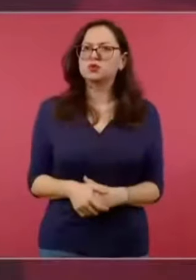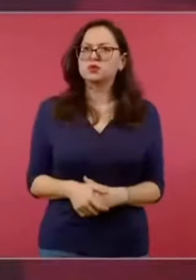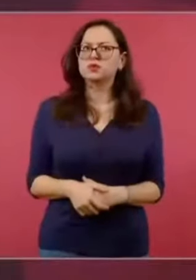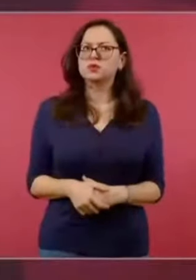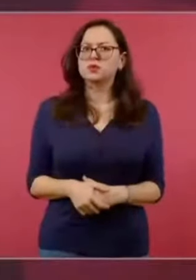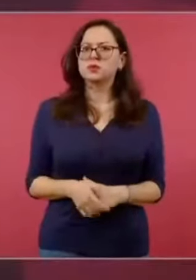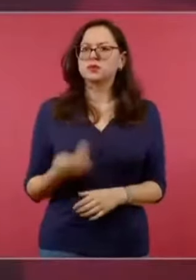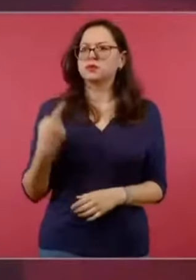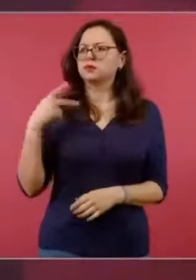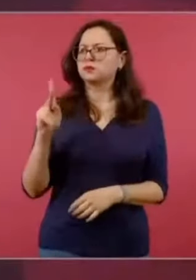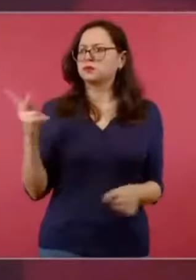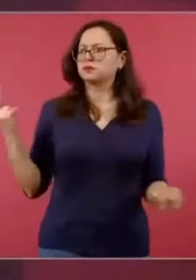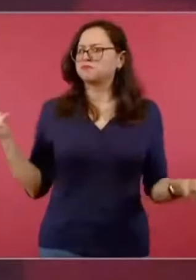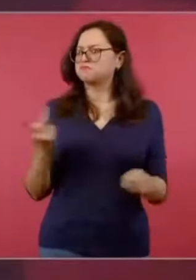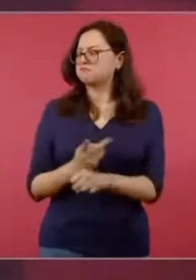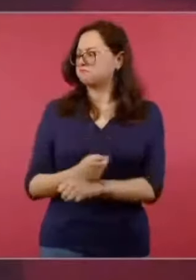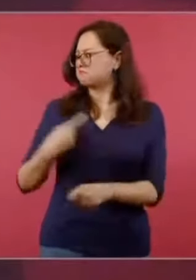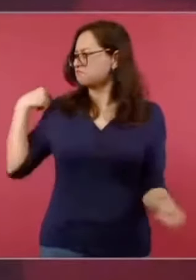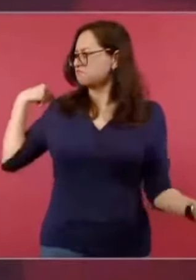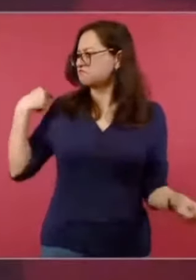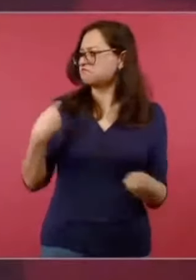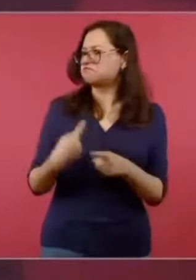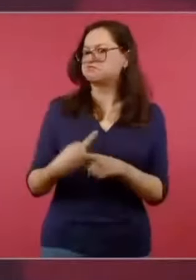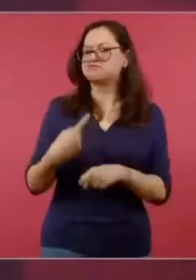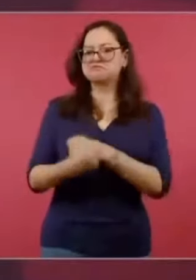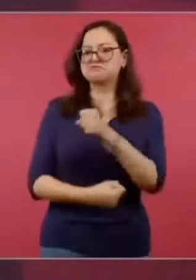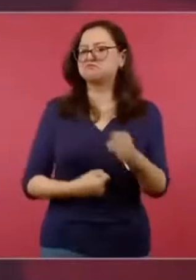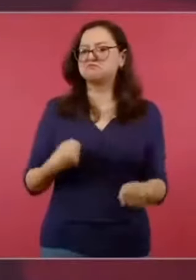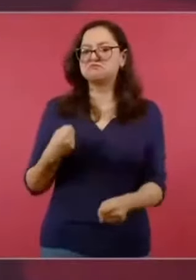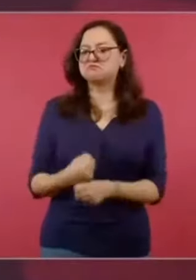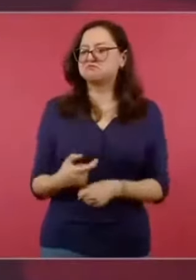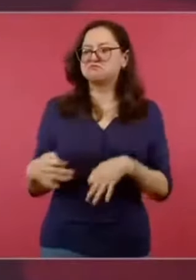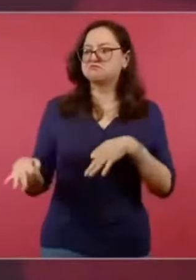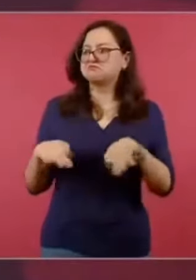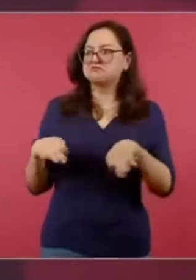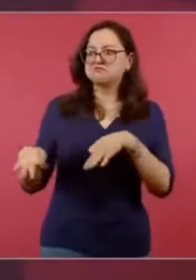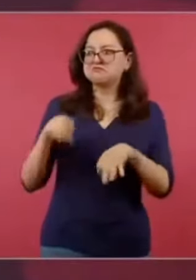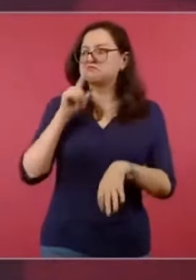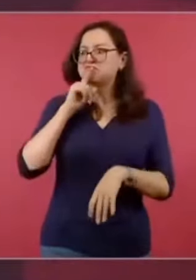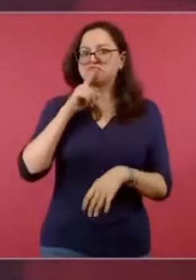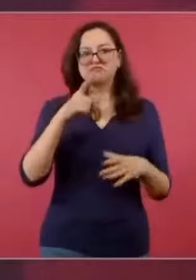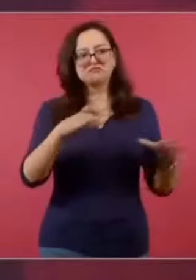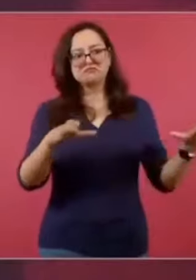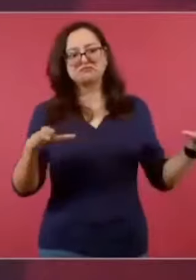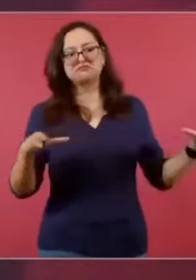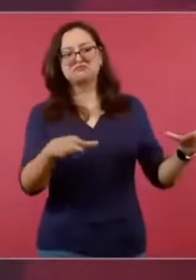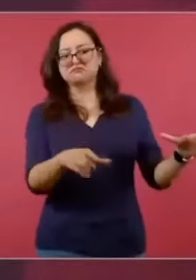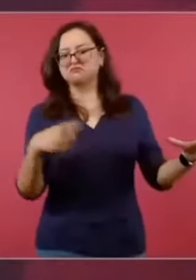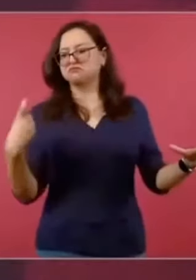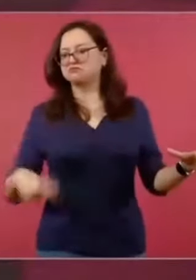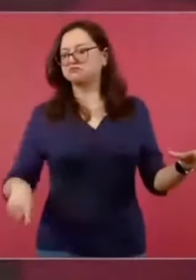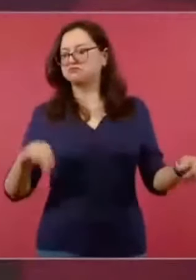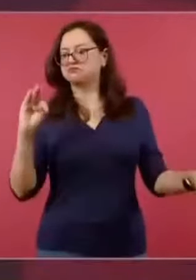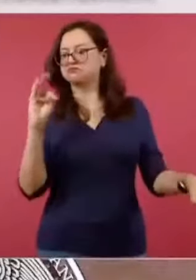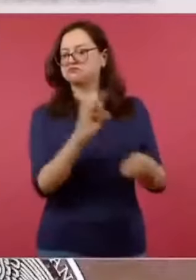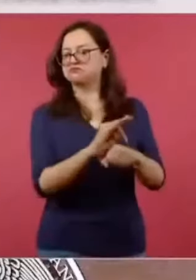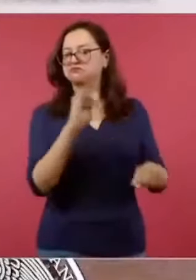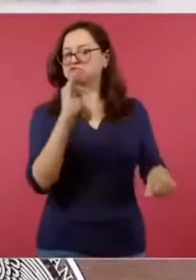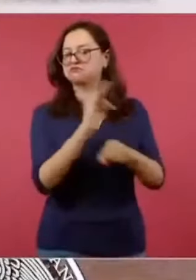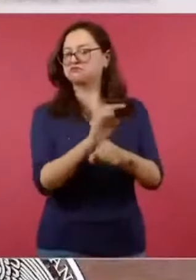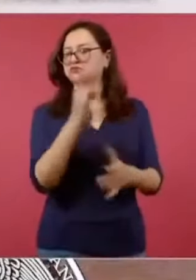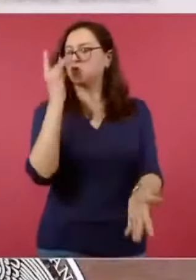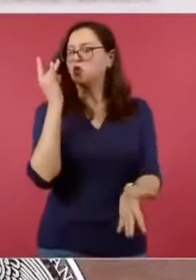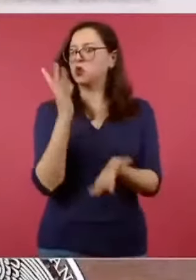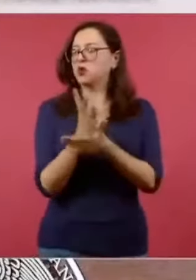los intereses de los poderosos y han torcido la Constitución que deberían defender, en la mayoría de las veces